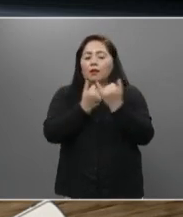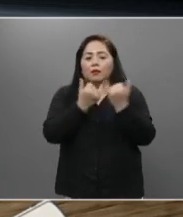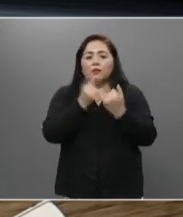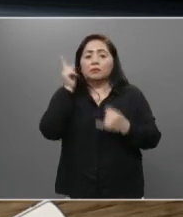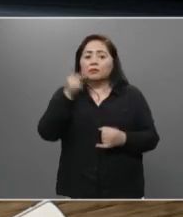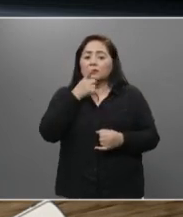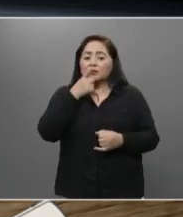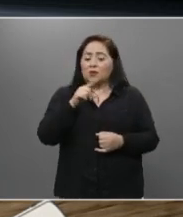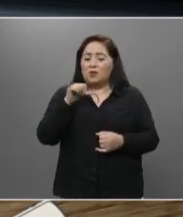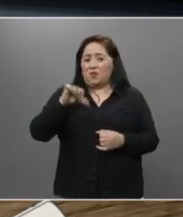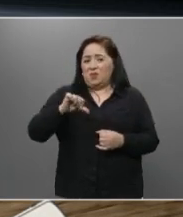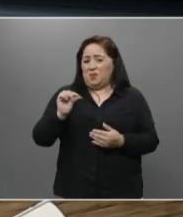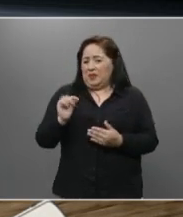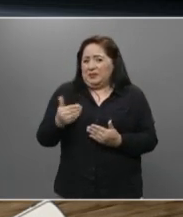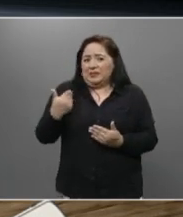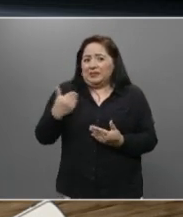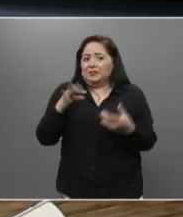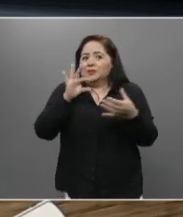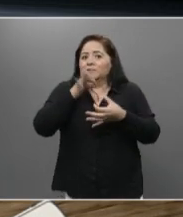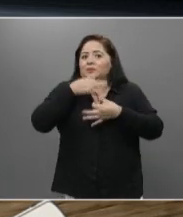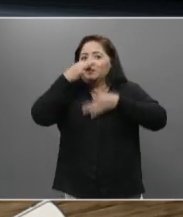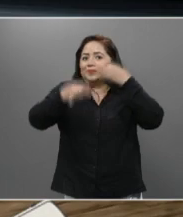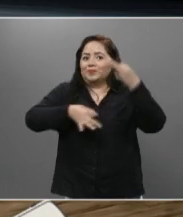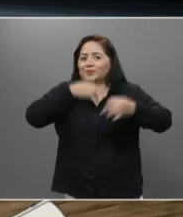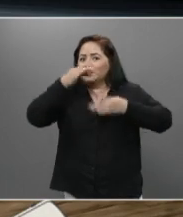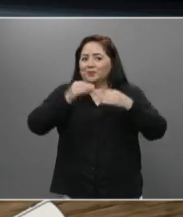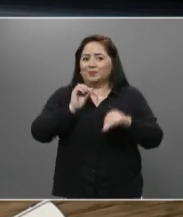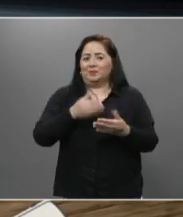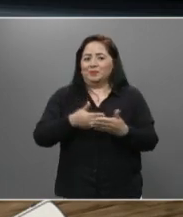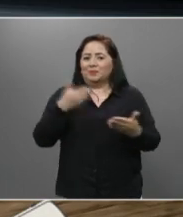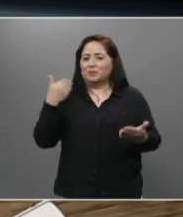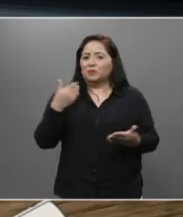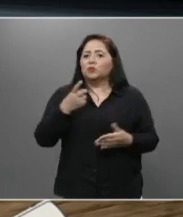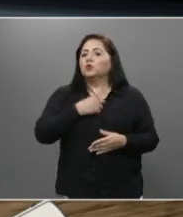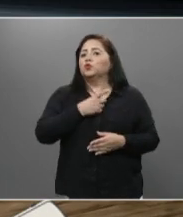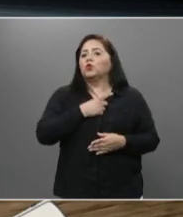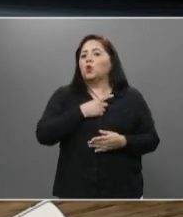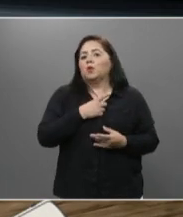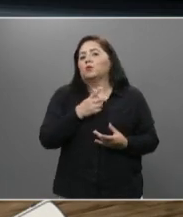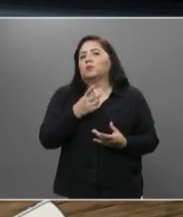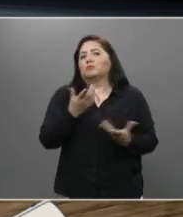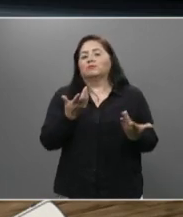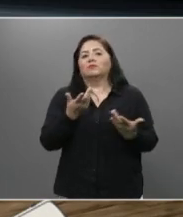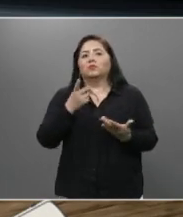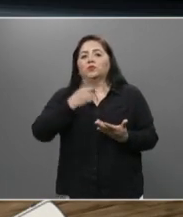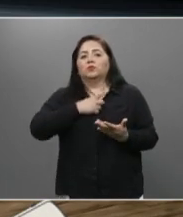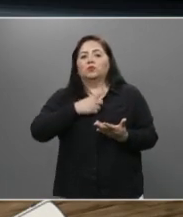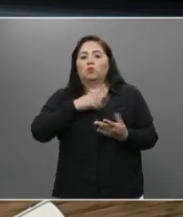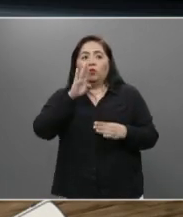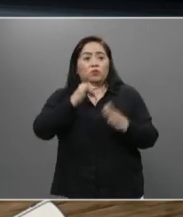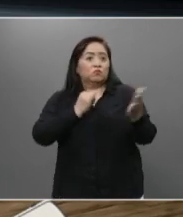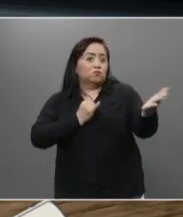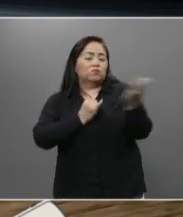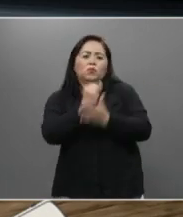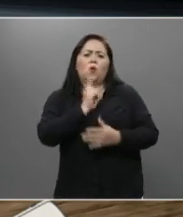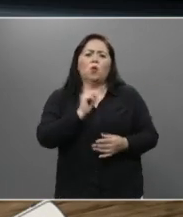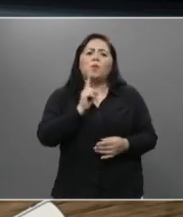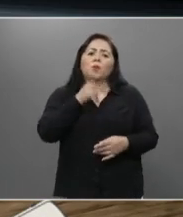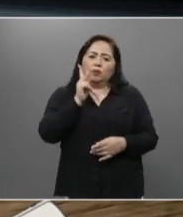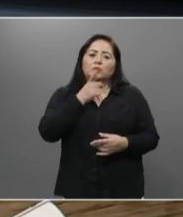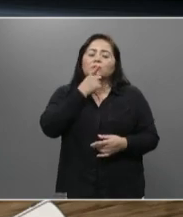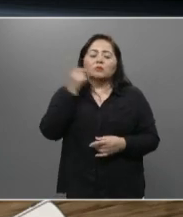acaba de anunciar hace un momento, pues más bien es una exhortación, no es un decreto todavía,